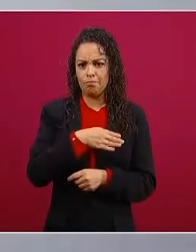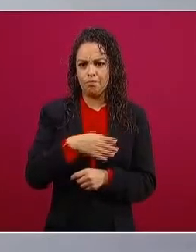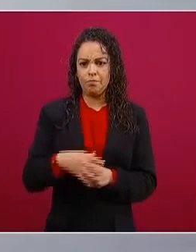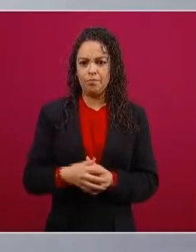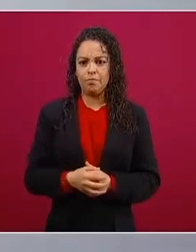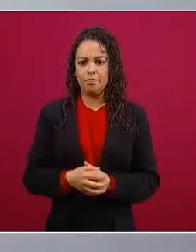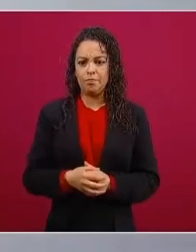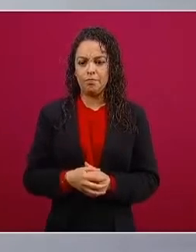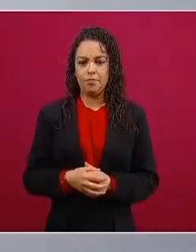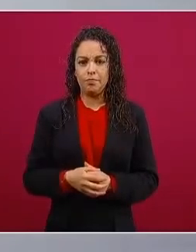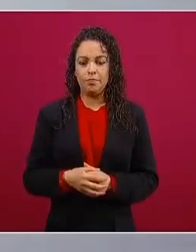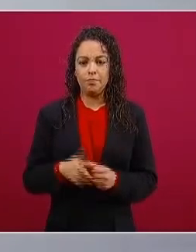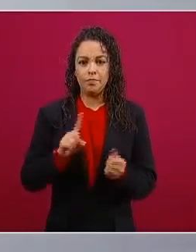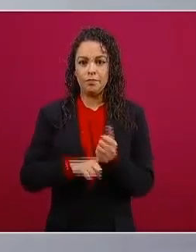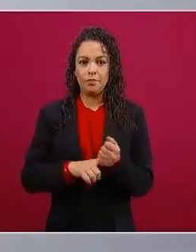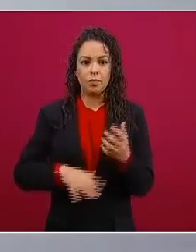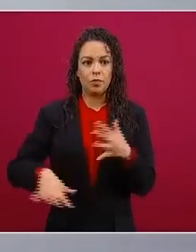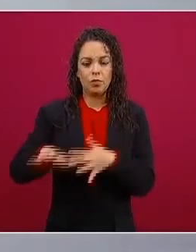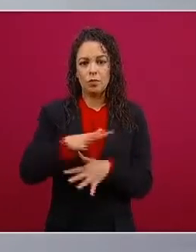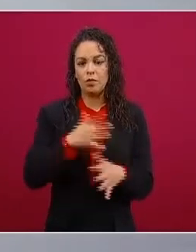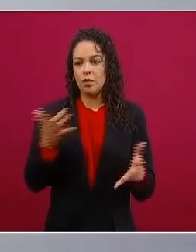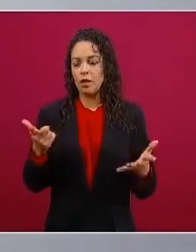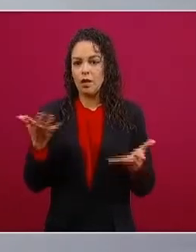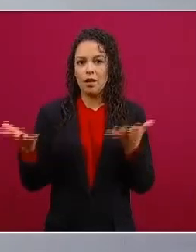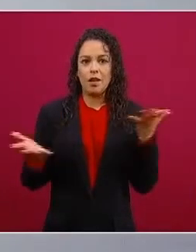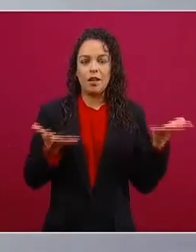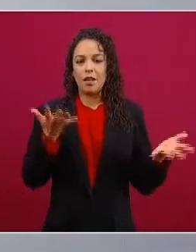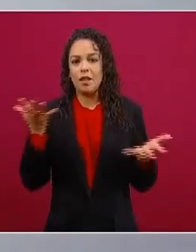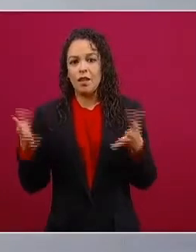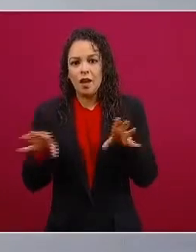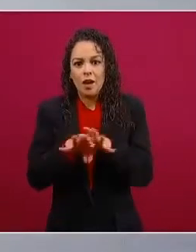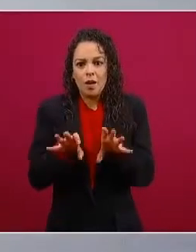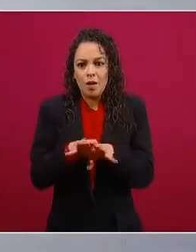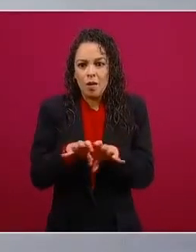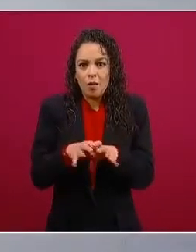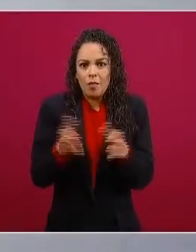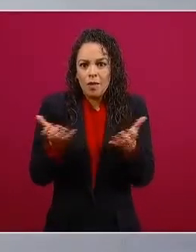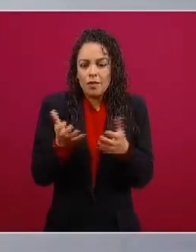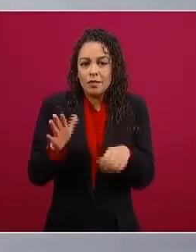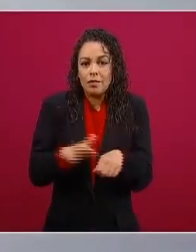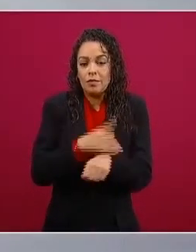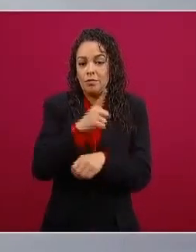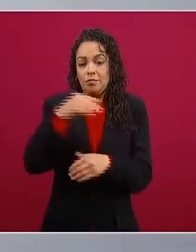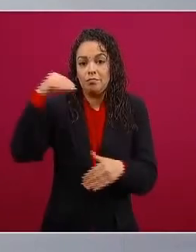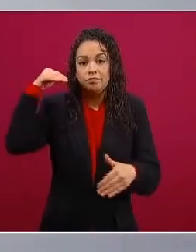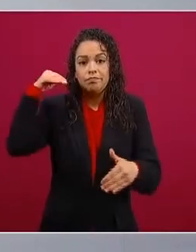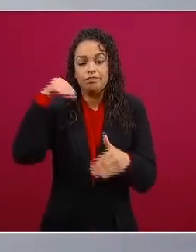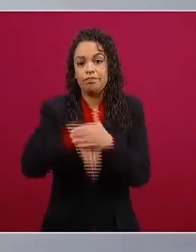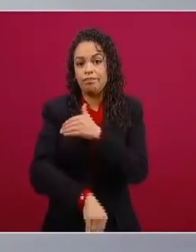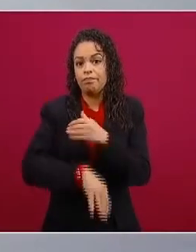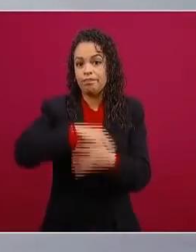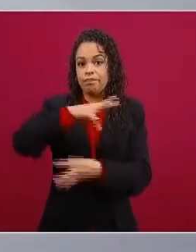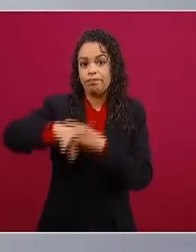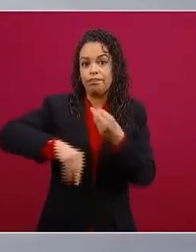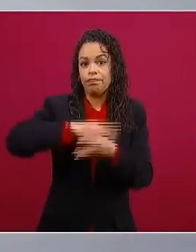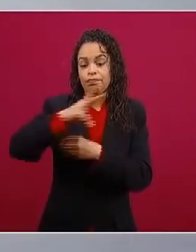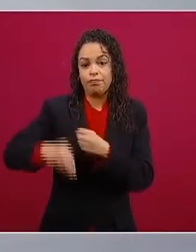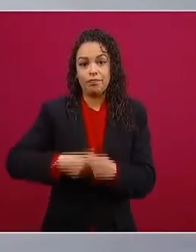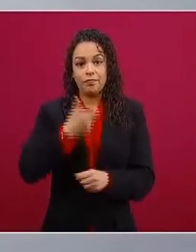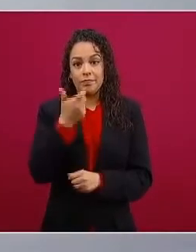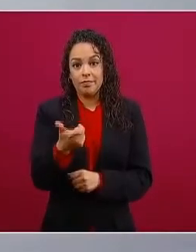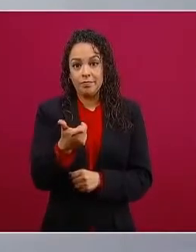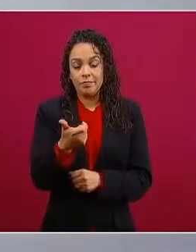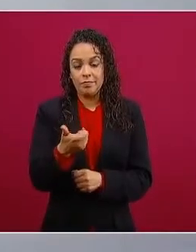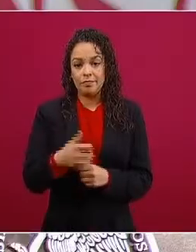desesperados porque viene un desplome en la economía esto al final